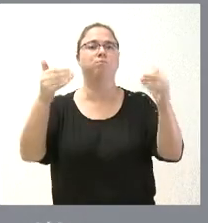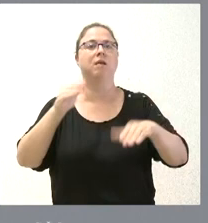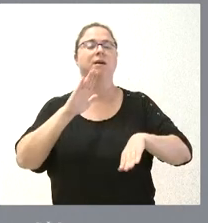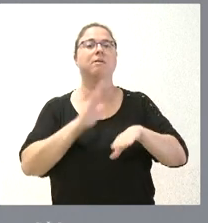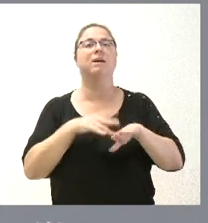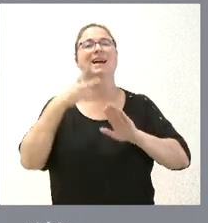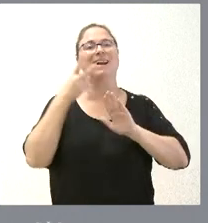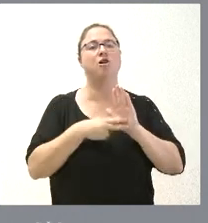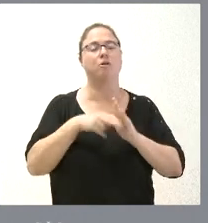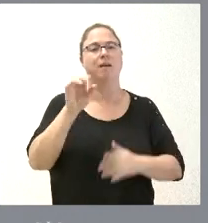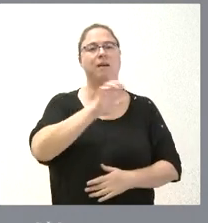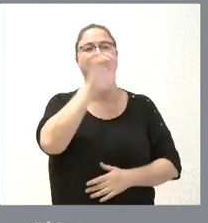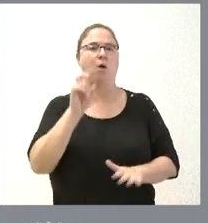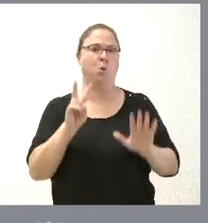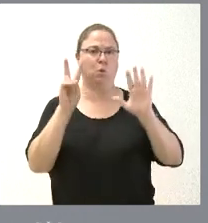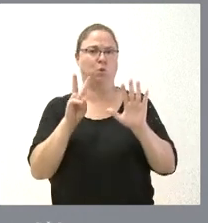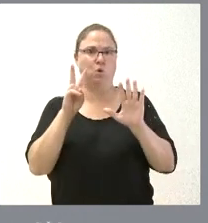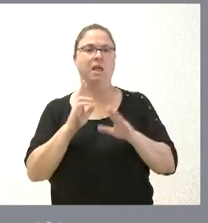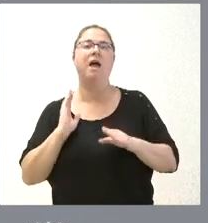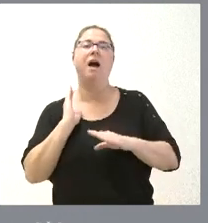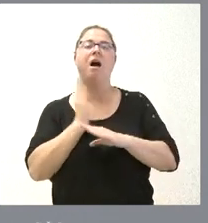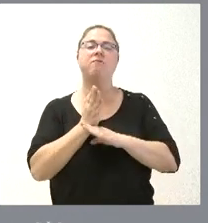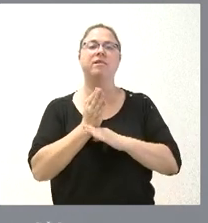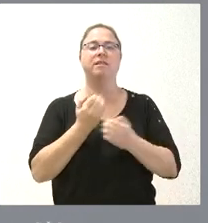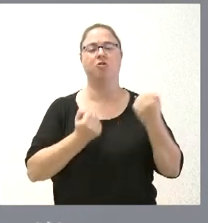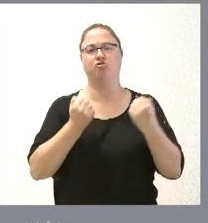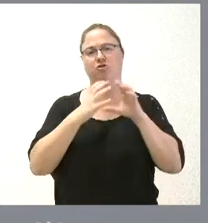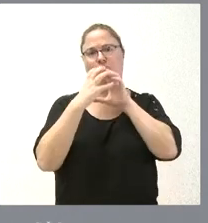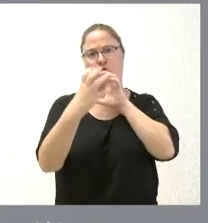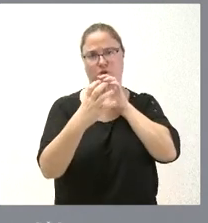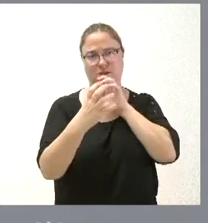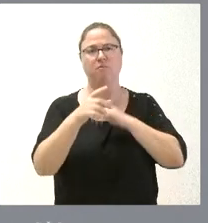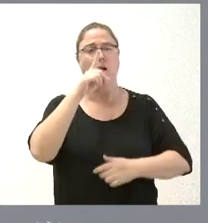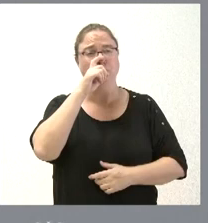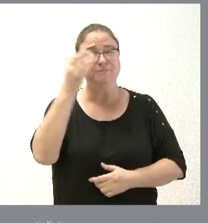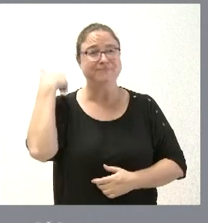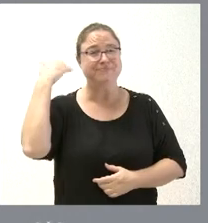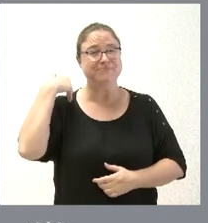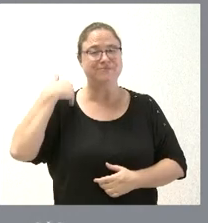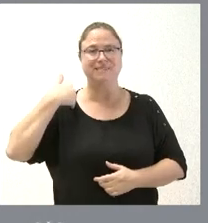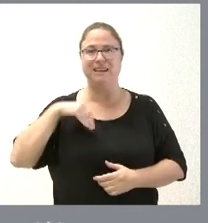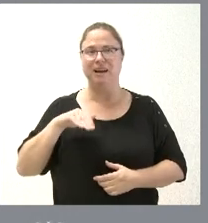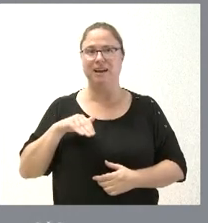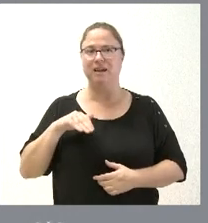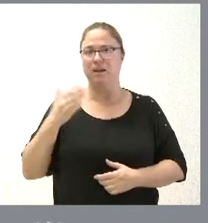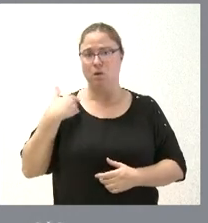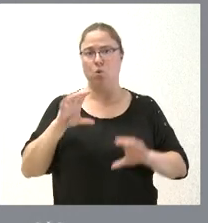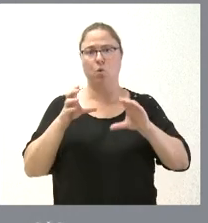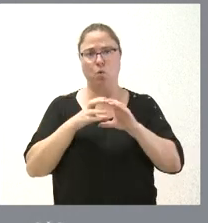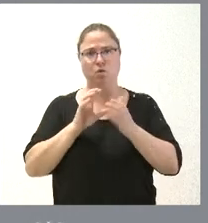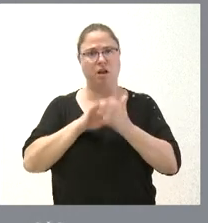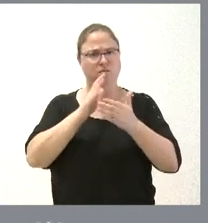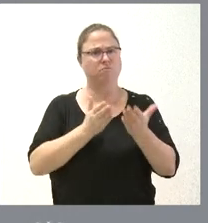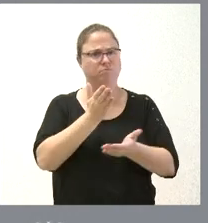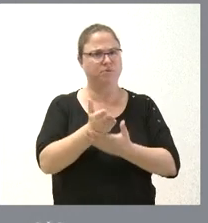de la normativa Euro 7 que afecta a vehículos y furgonetas. Recordarán ustedes que esto es algo que ya pedimos desde la Junta de